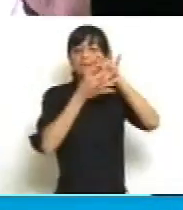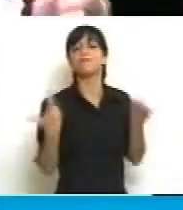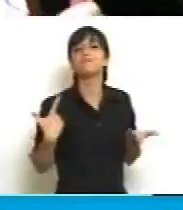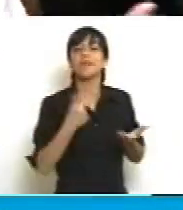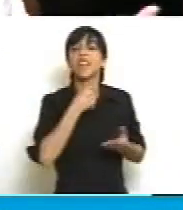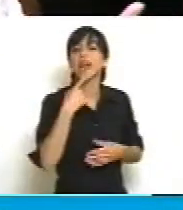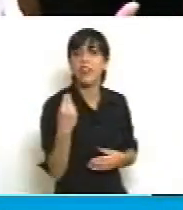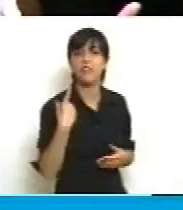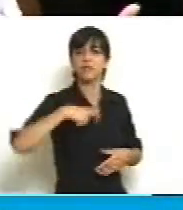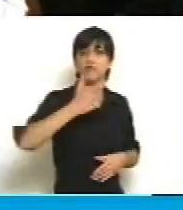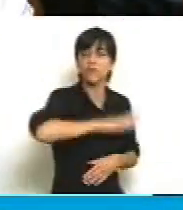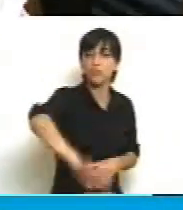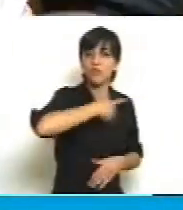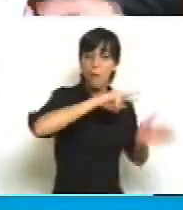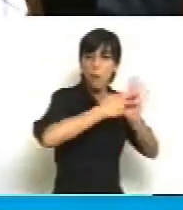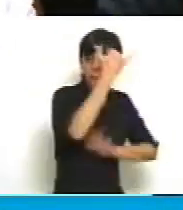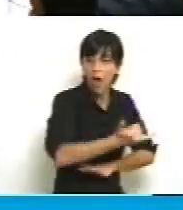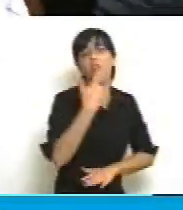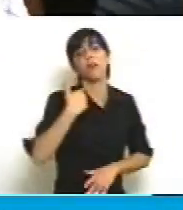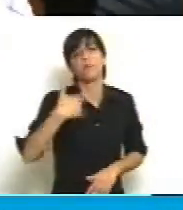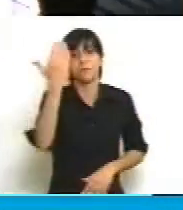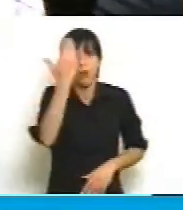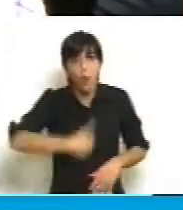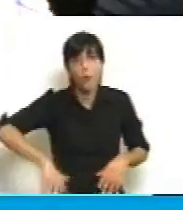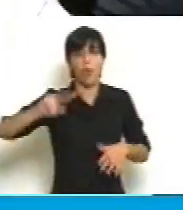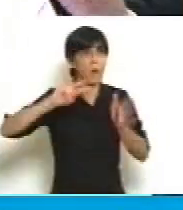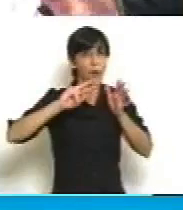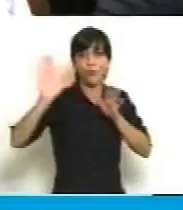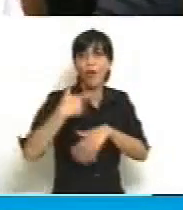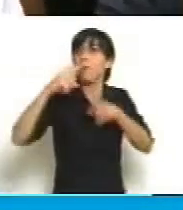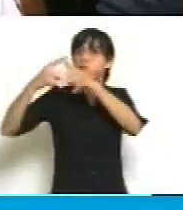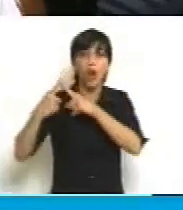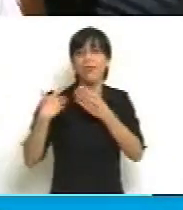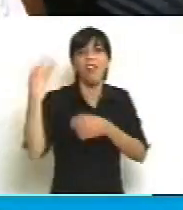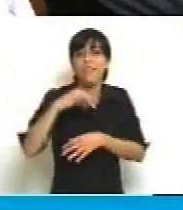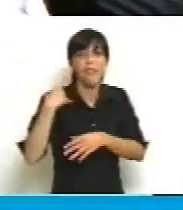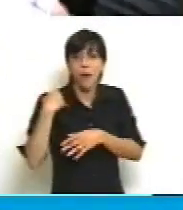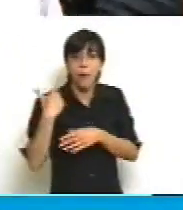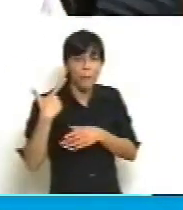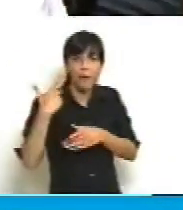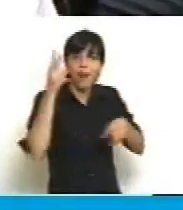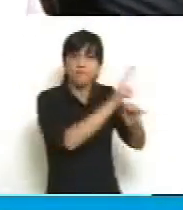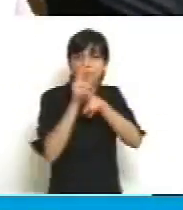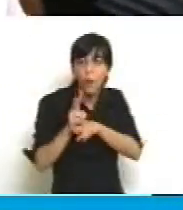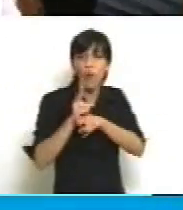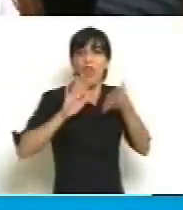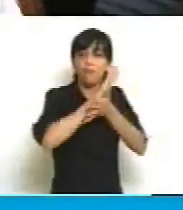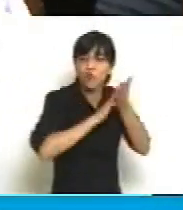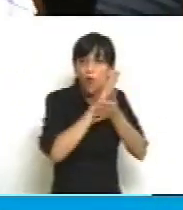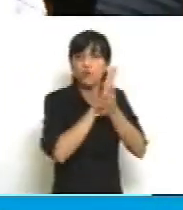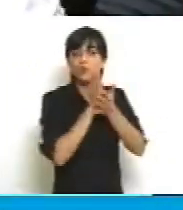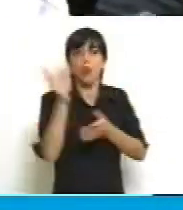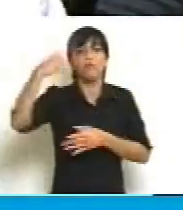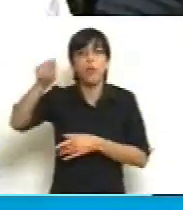hay en una sociedad. No lo quieren dirimir, no quieren discutir políticamente, por eso acuden a otras herramientas,